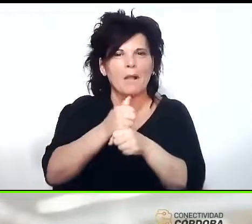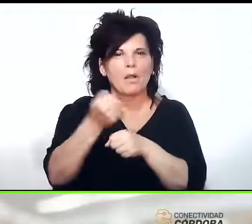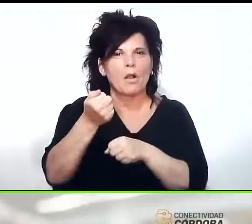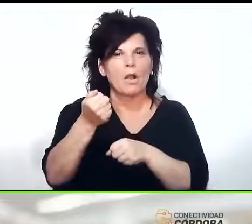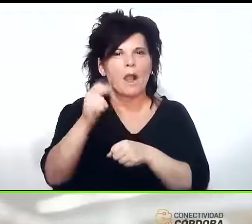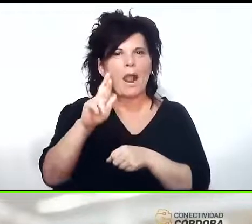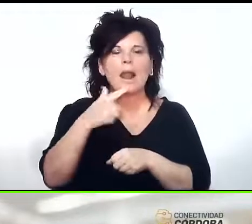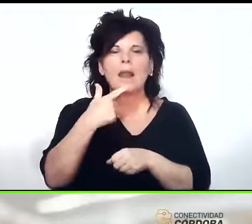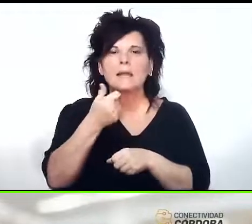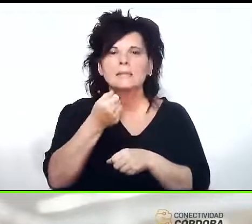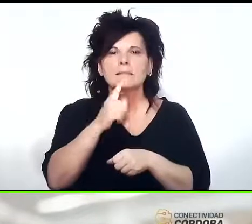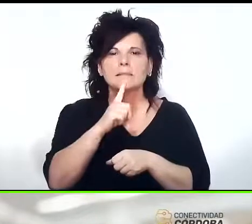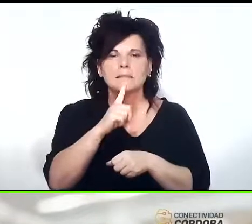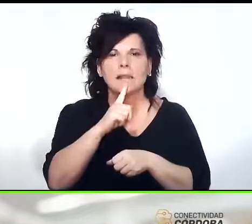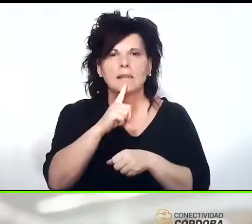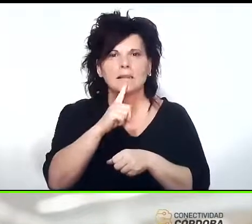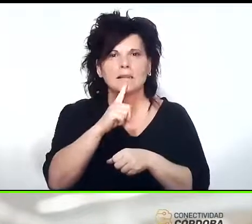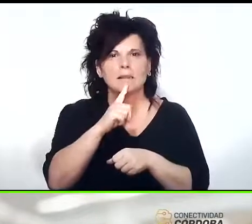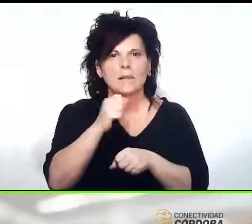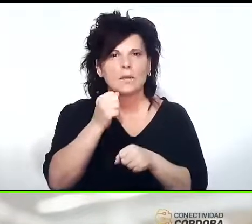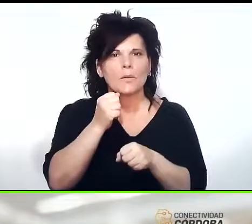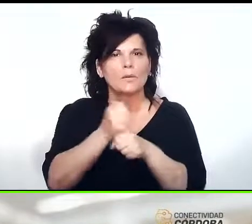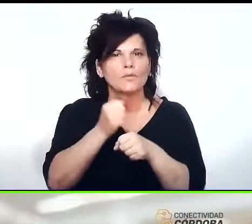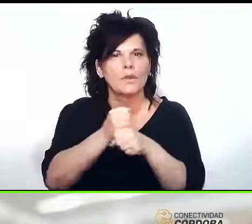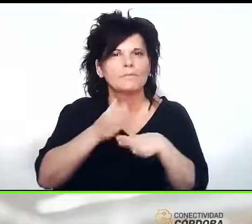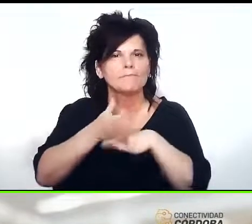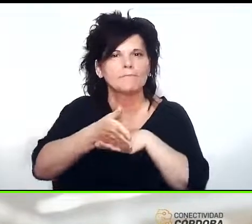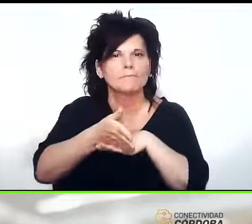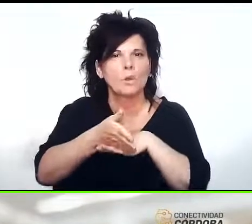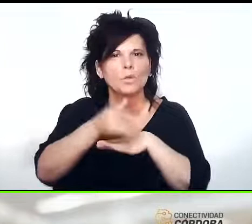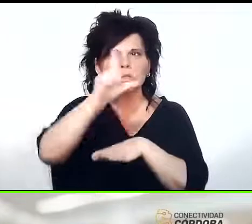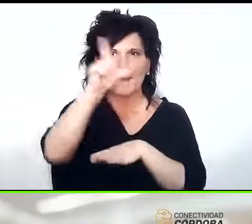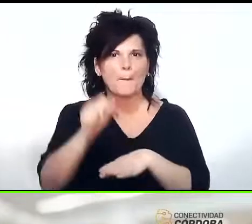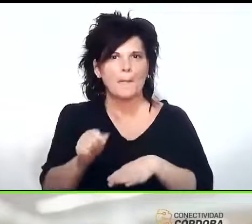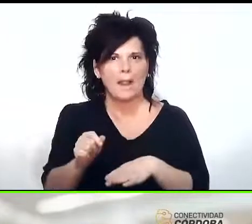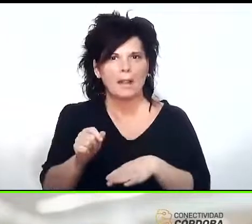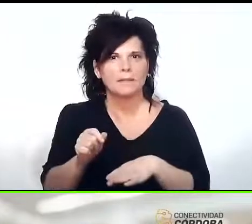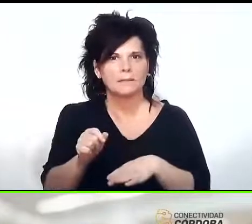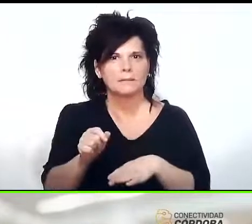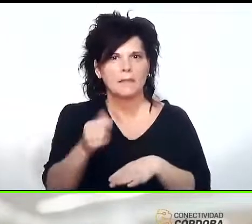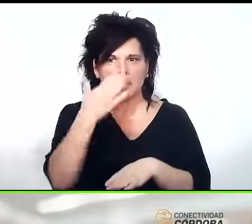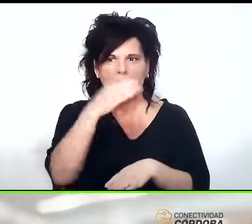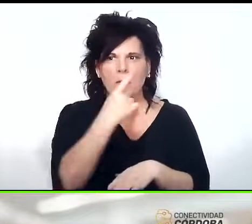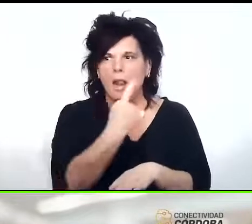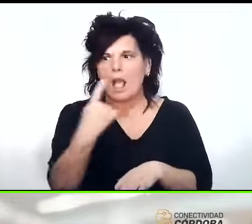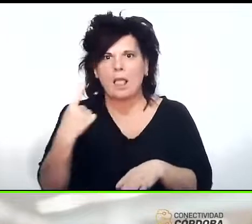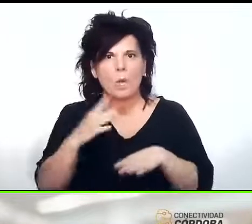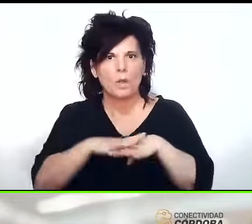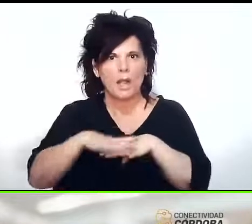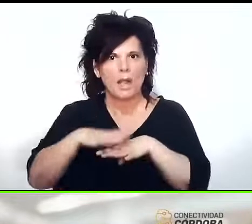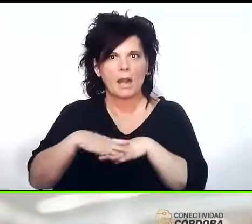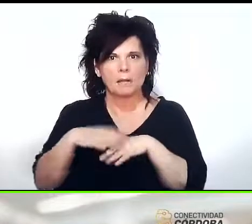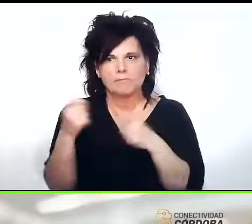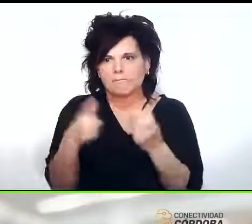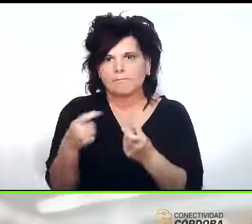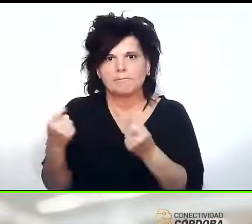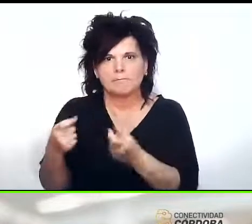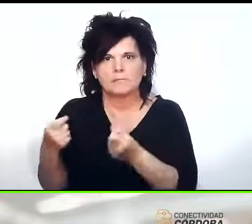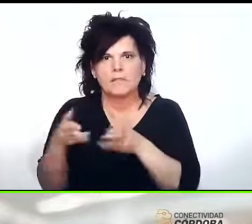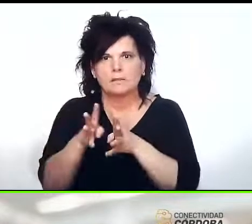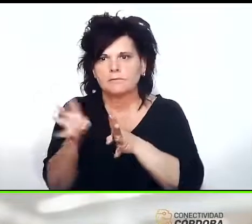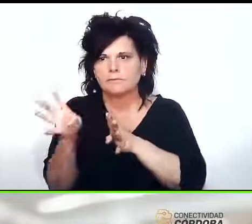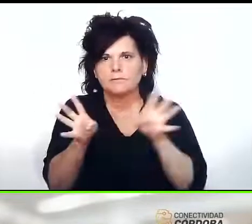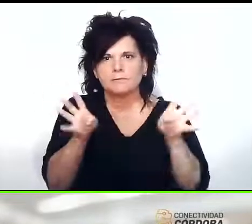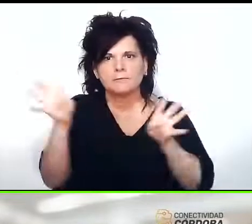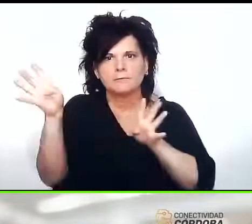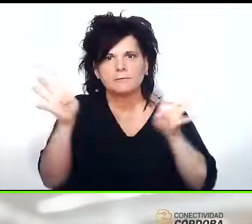un trabajo transversal a todo lo que es el país y después cada una de las redes provinciales quizás aportando un mayor nivel de capilaridad y